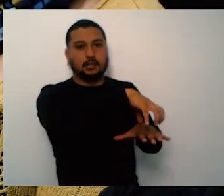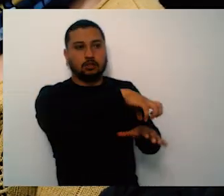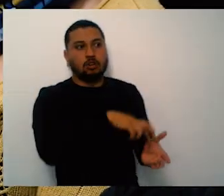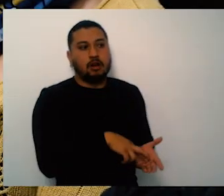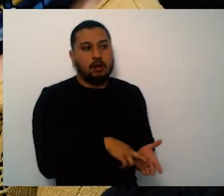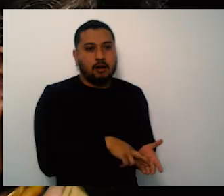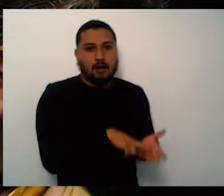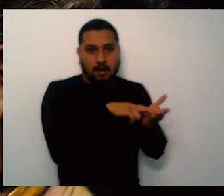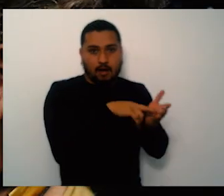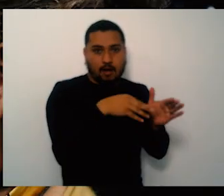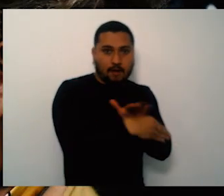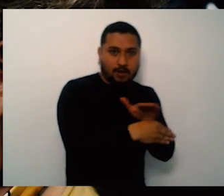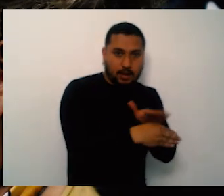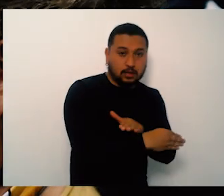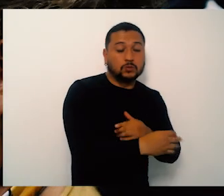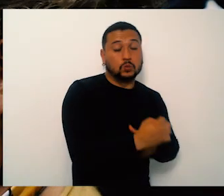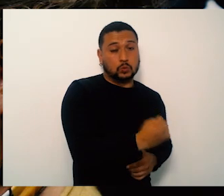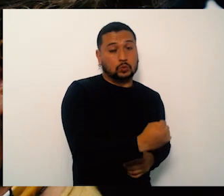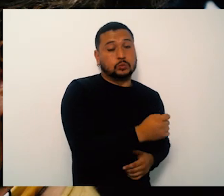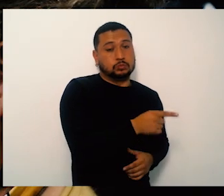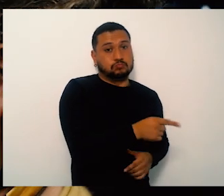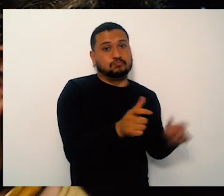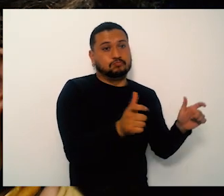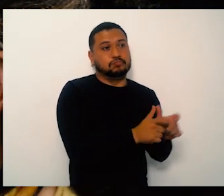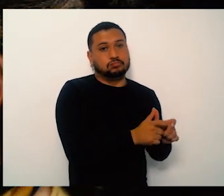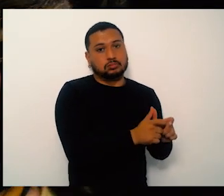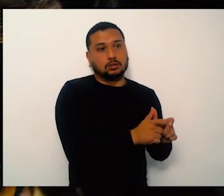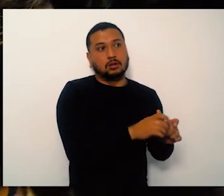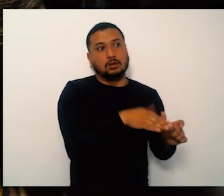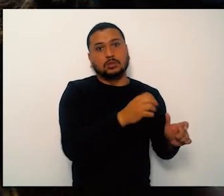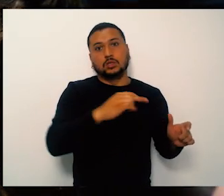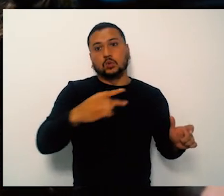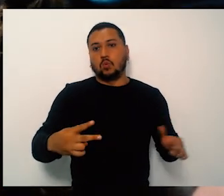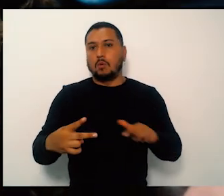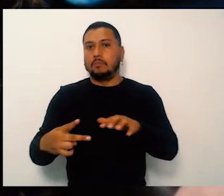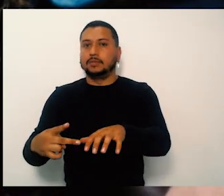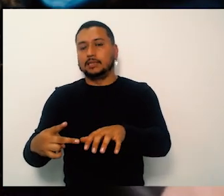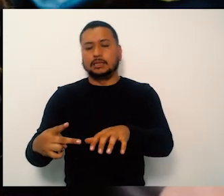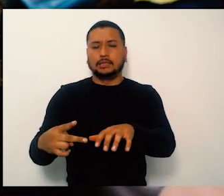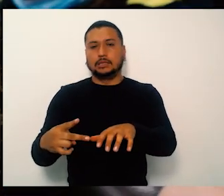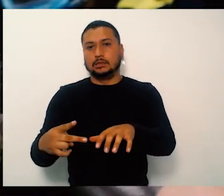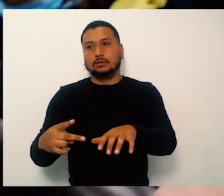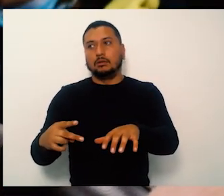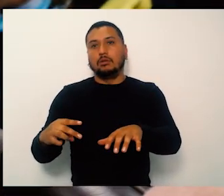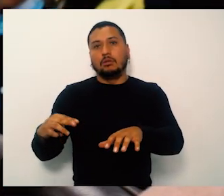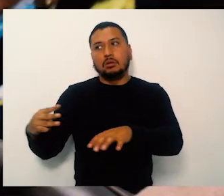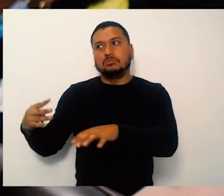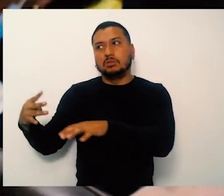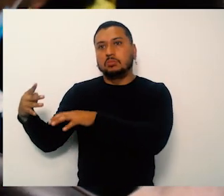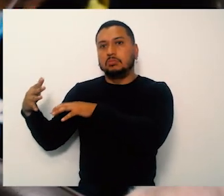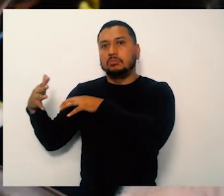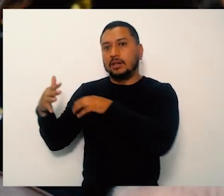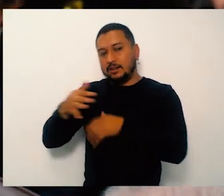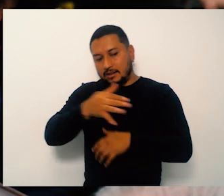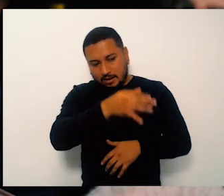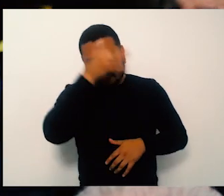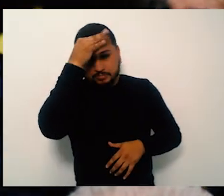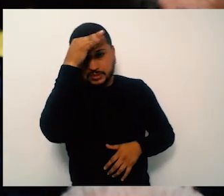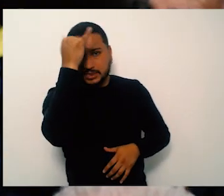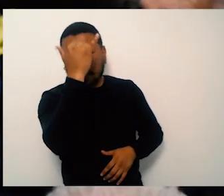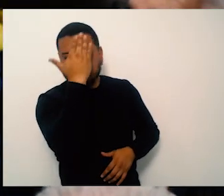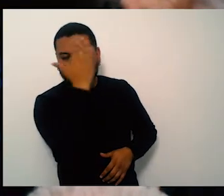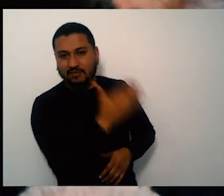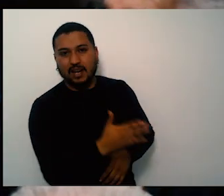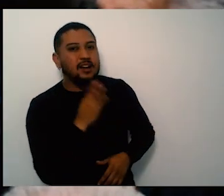infraestructura. Yo creo que acá un gran reconocimiento para el talento humano que le pone el corazón a lo que hace, y también para nuestros